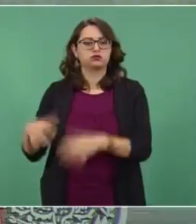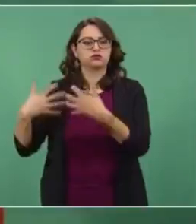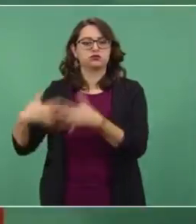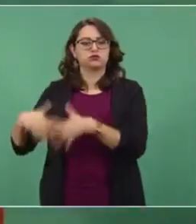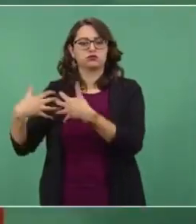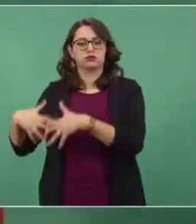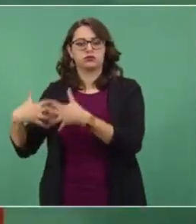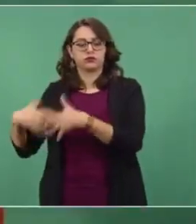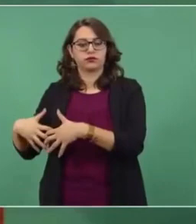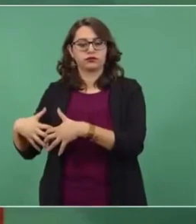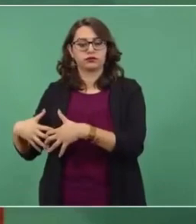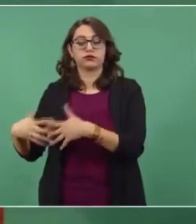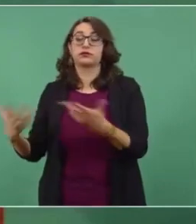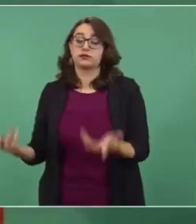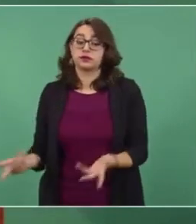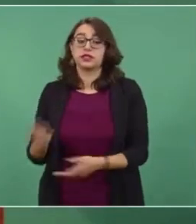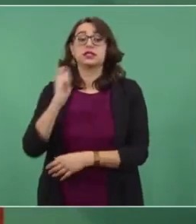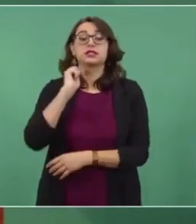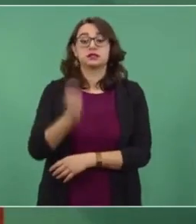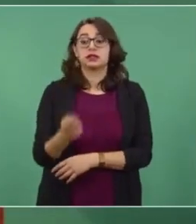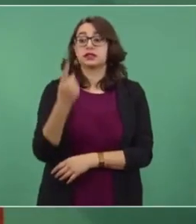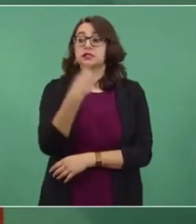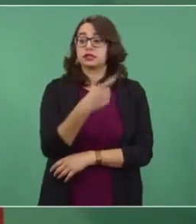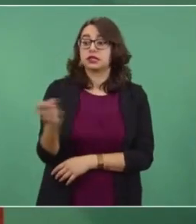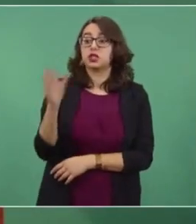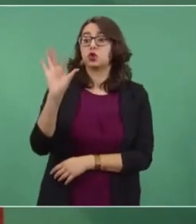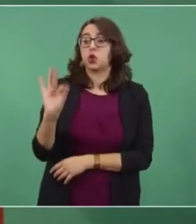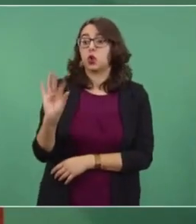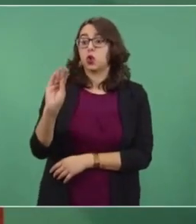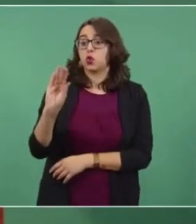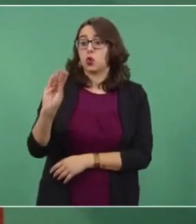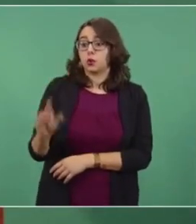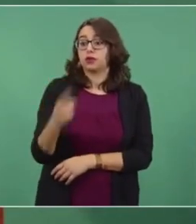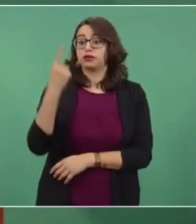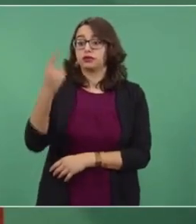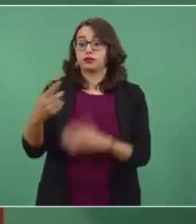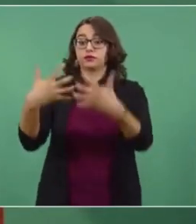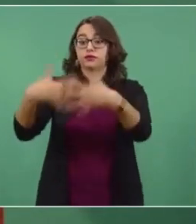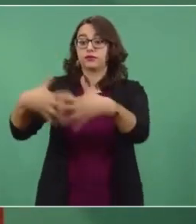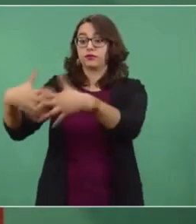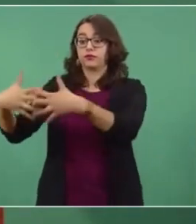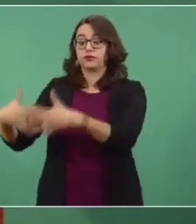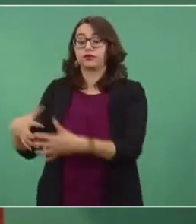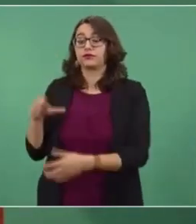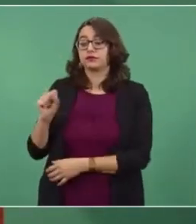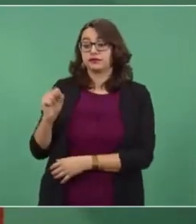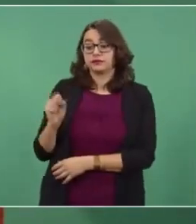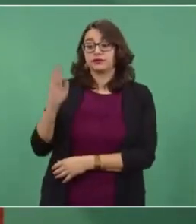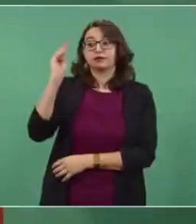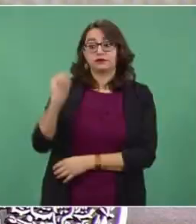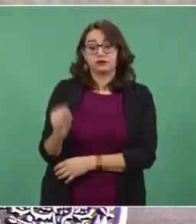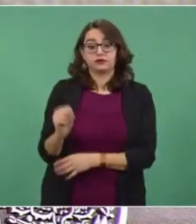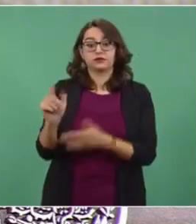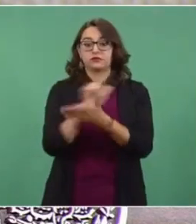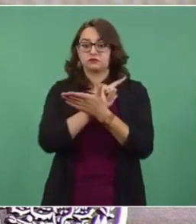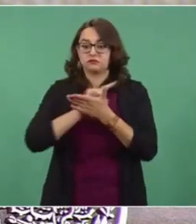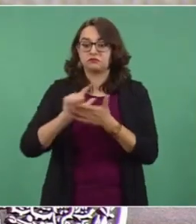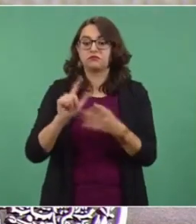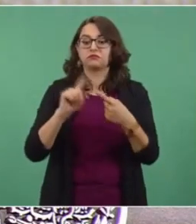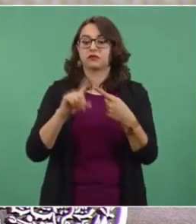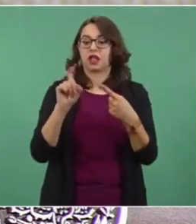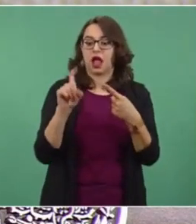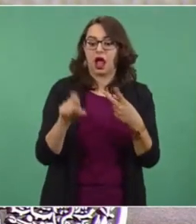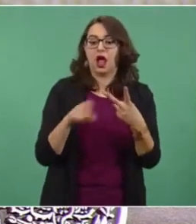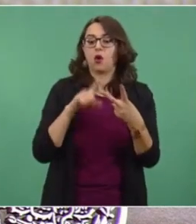De estas 191, 69 son energías limpias, hidráulicas,